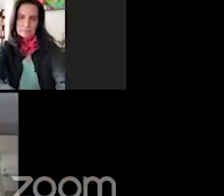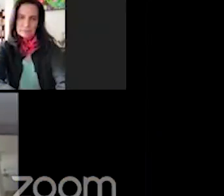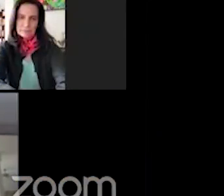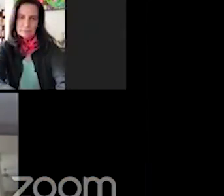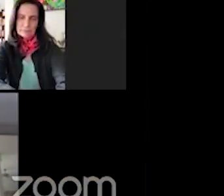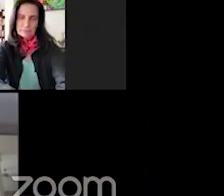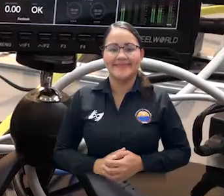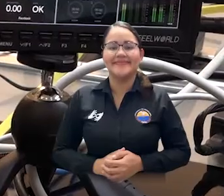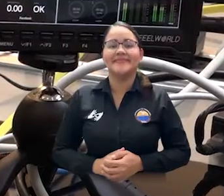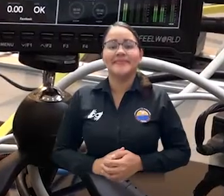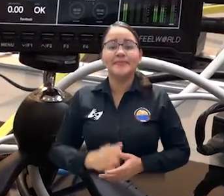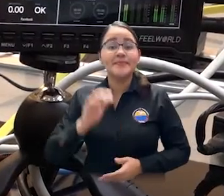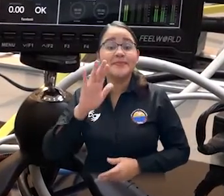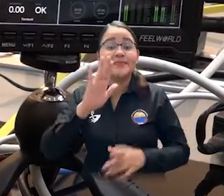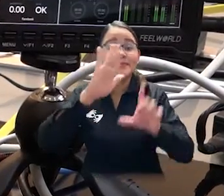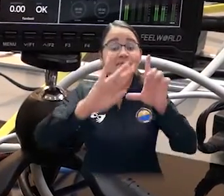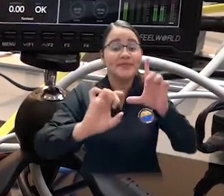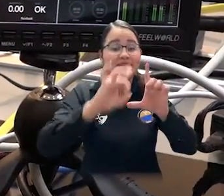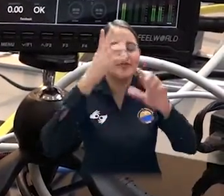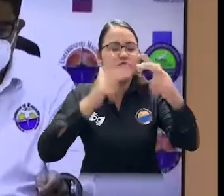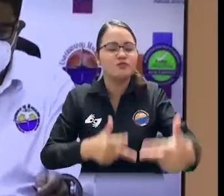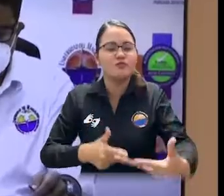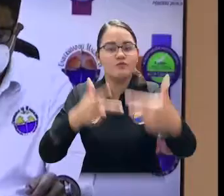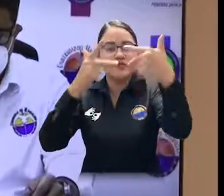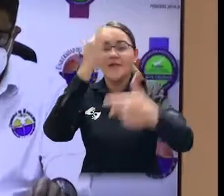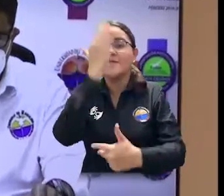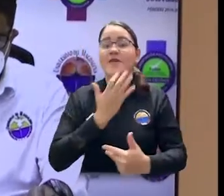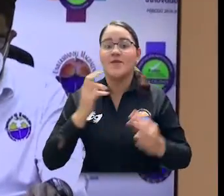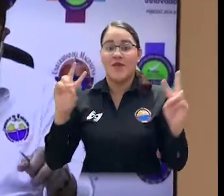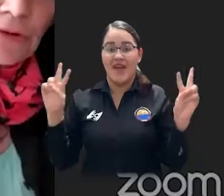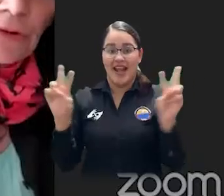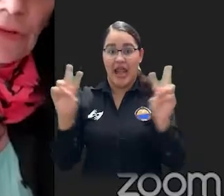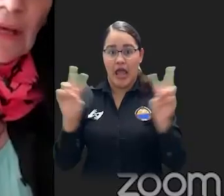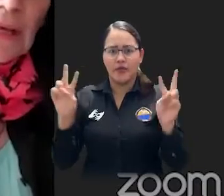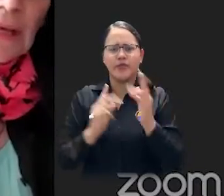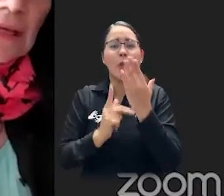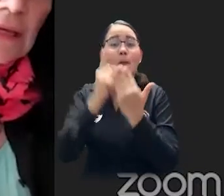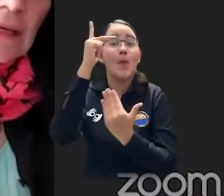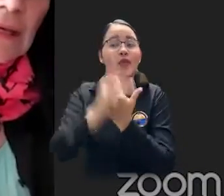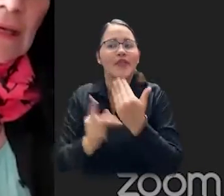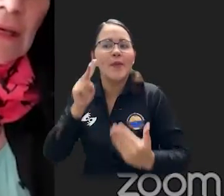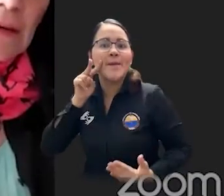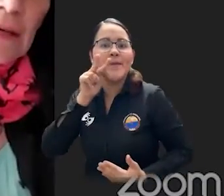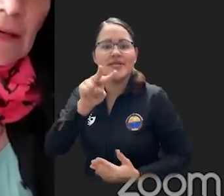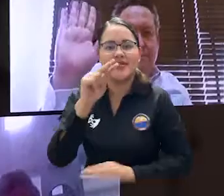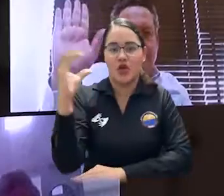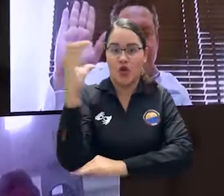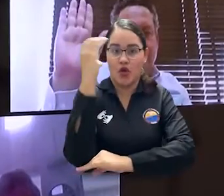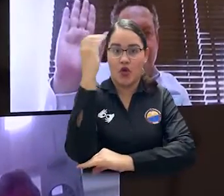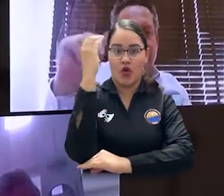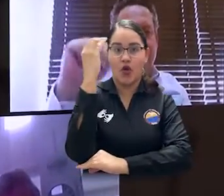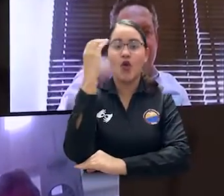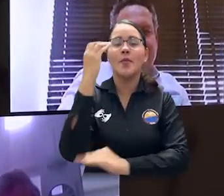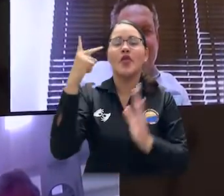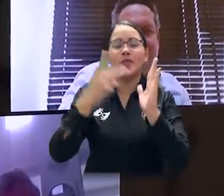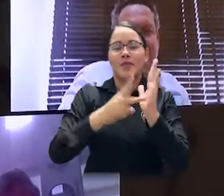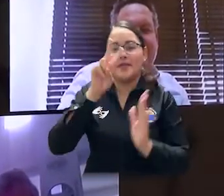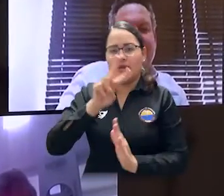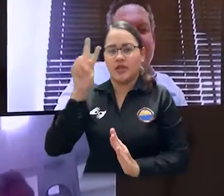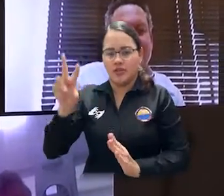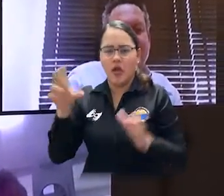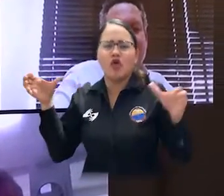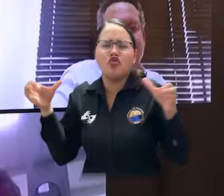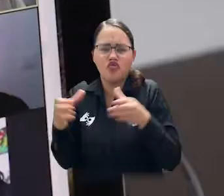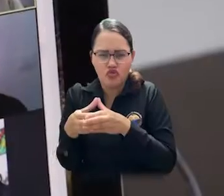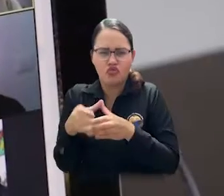En acto virtual desarrollado a través de Facebook Live, el proyecto Visión Colombia 2022 y los Centros de Pensamiento,